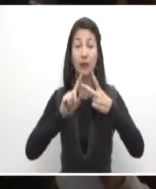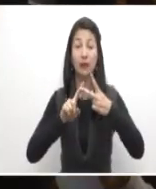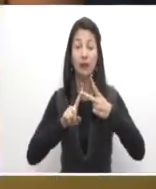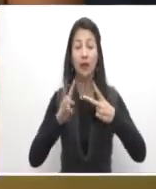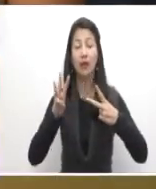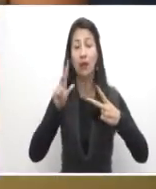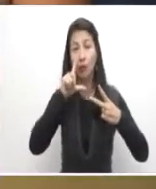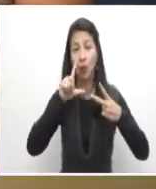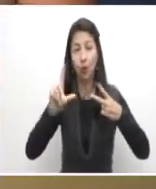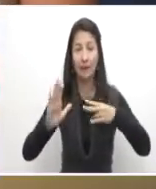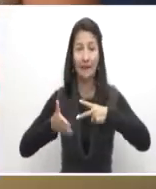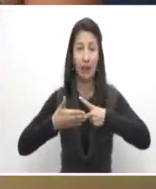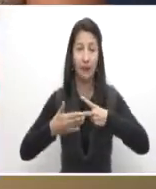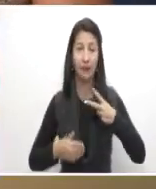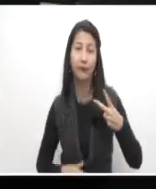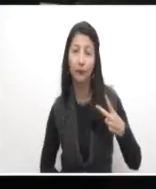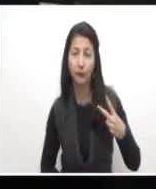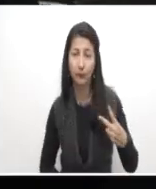el 3 de julio.